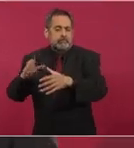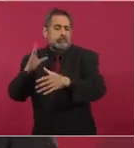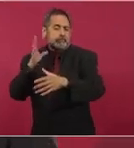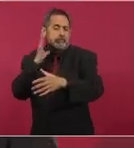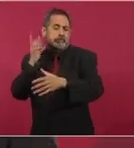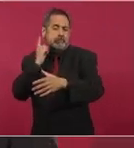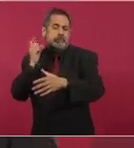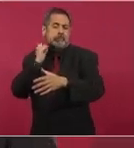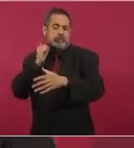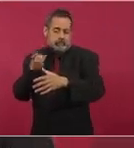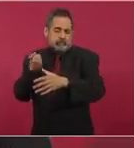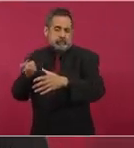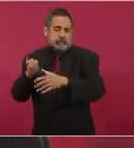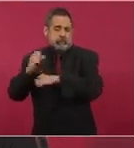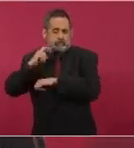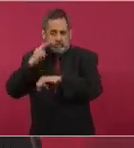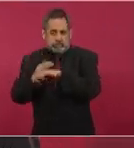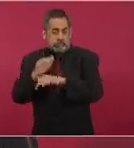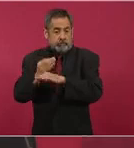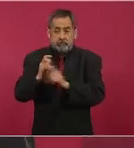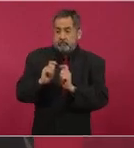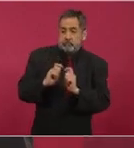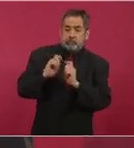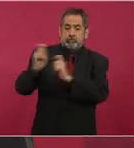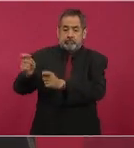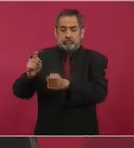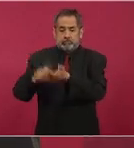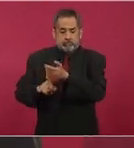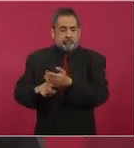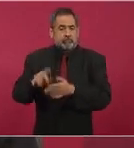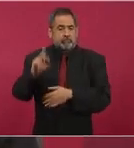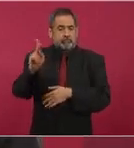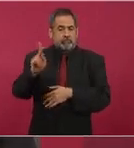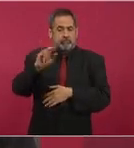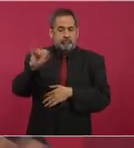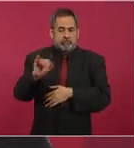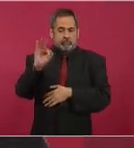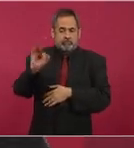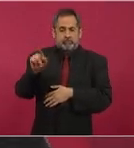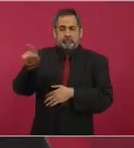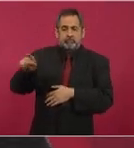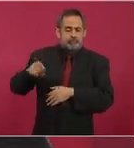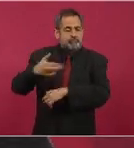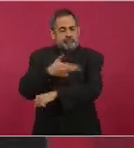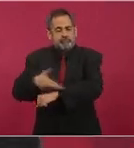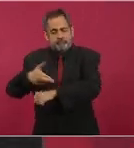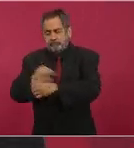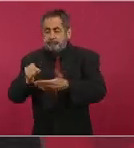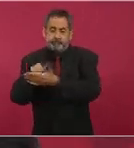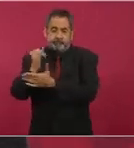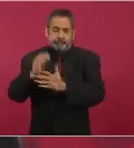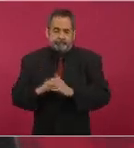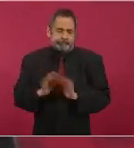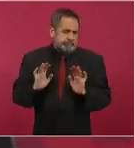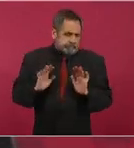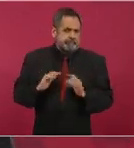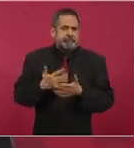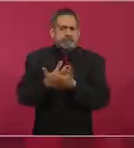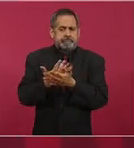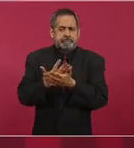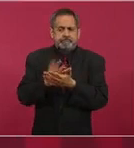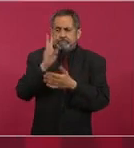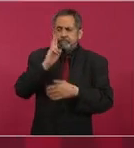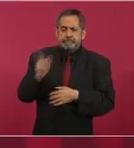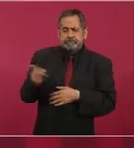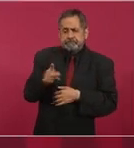en efecto en el Poder Judicial. Entonces, vamos a esperar a que sean estas instancias